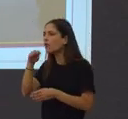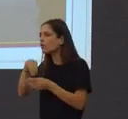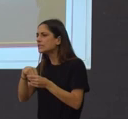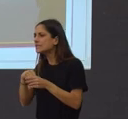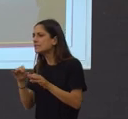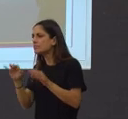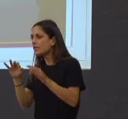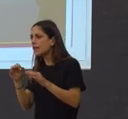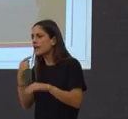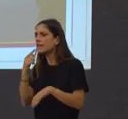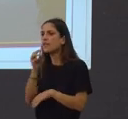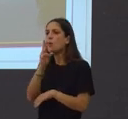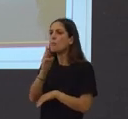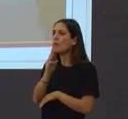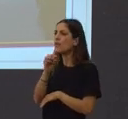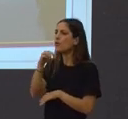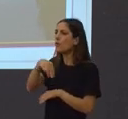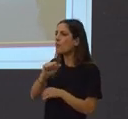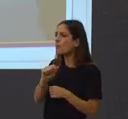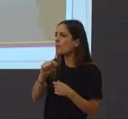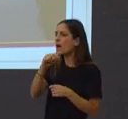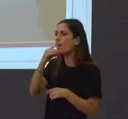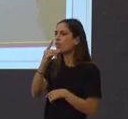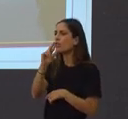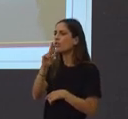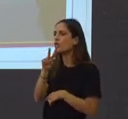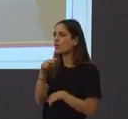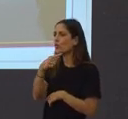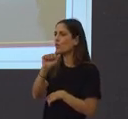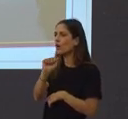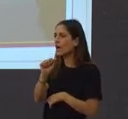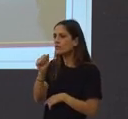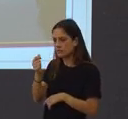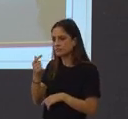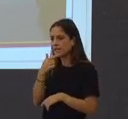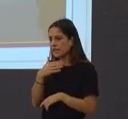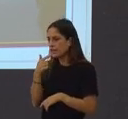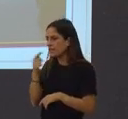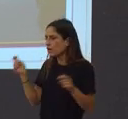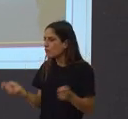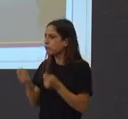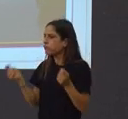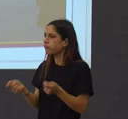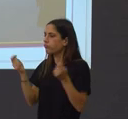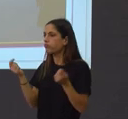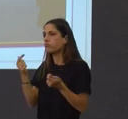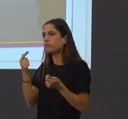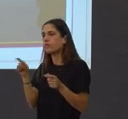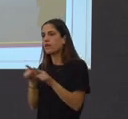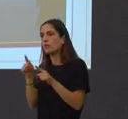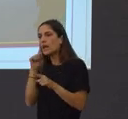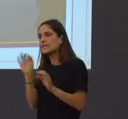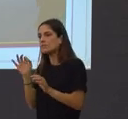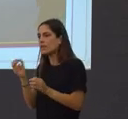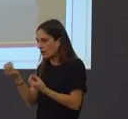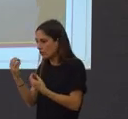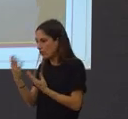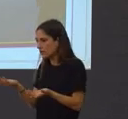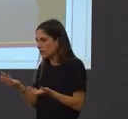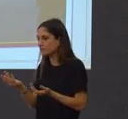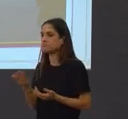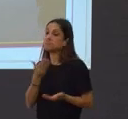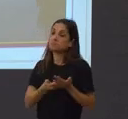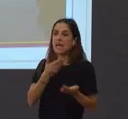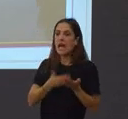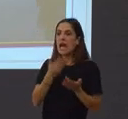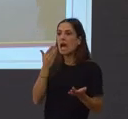Diz que Pedro Madruga, vendédelo como algo identitario para o parador de Bayona, contame máis. Caldo de Grelos. Ternera de